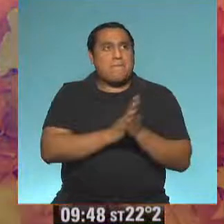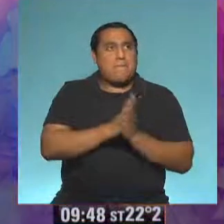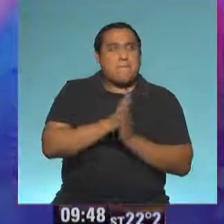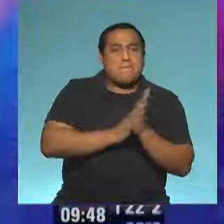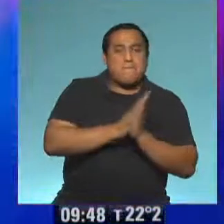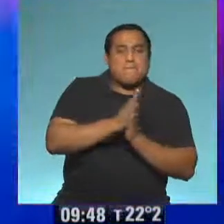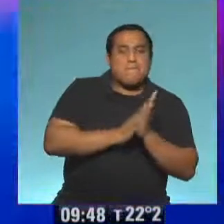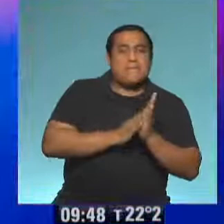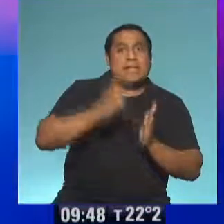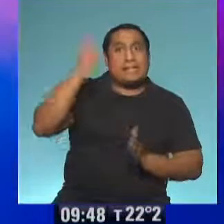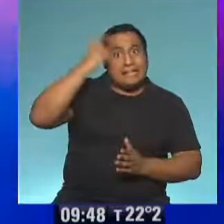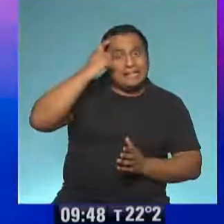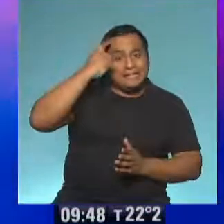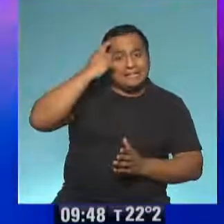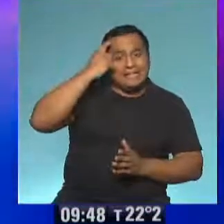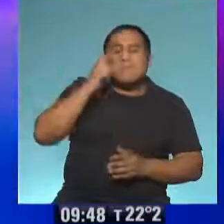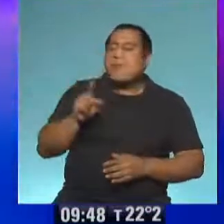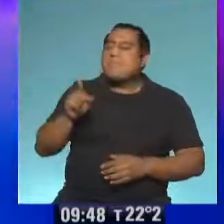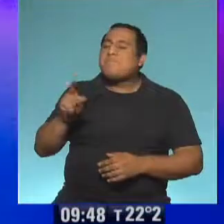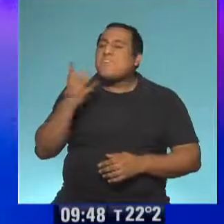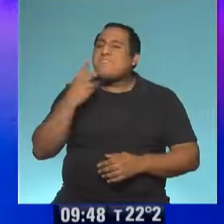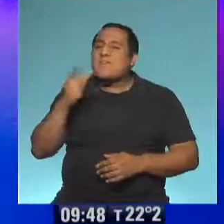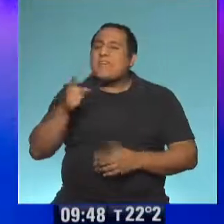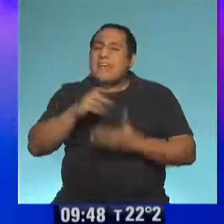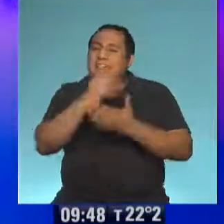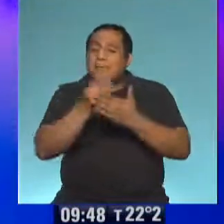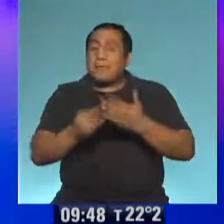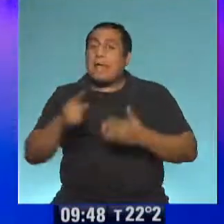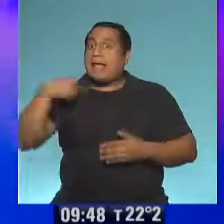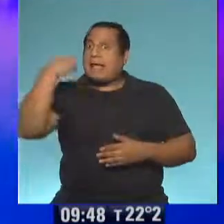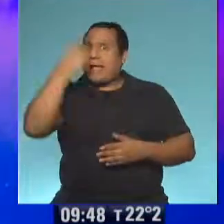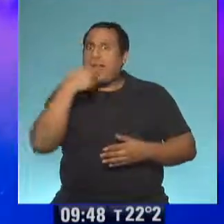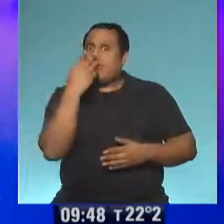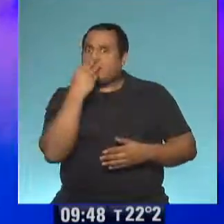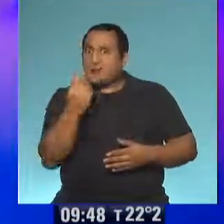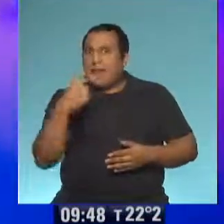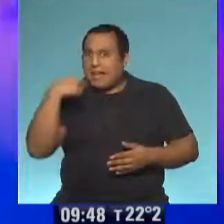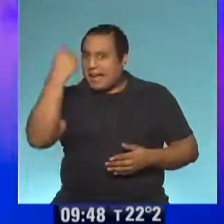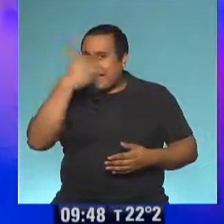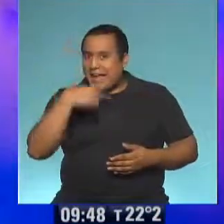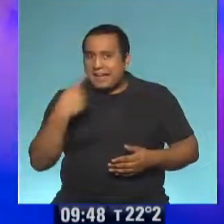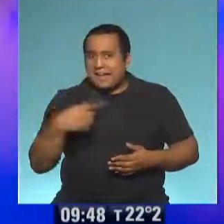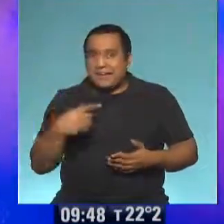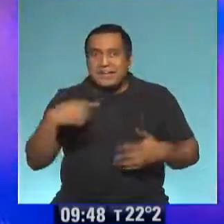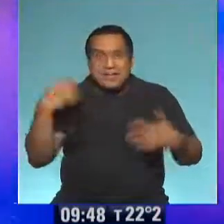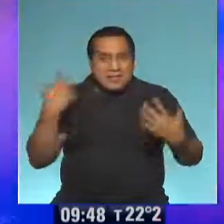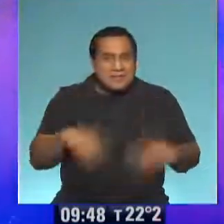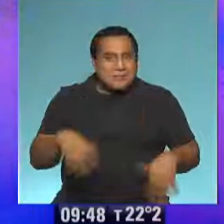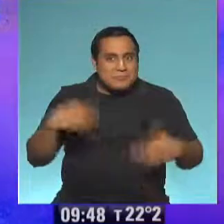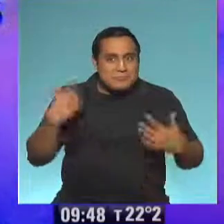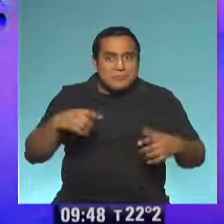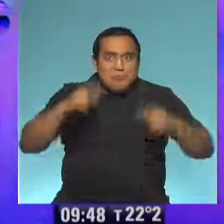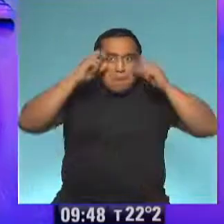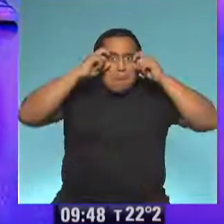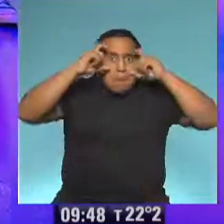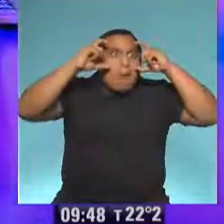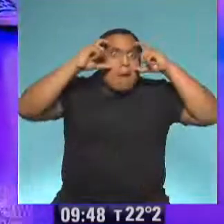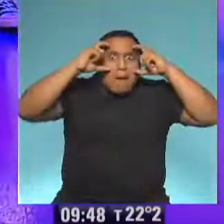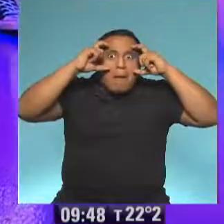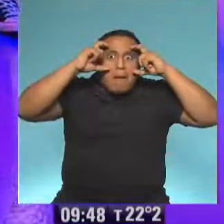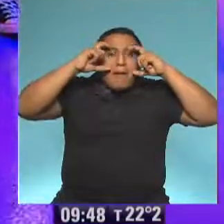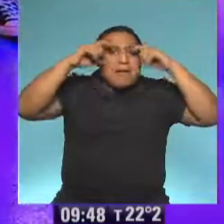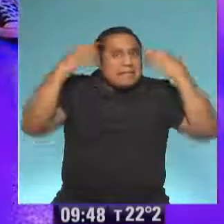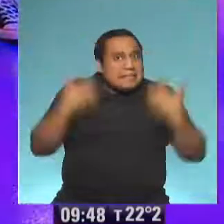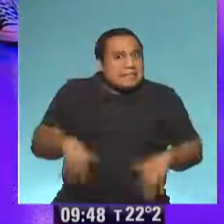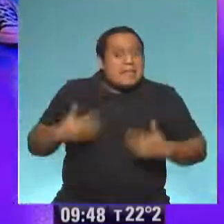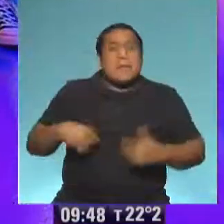los patitos. ¿Y sabés qué me gusta? La ilustración, la carita del zorro. Más lindo que vi los cuentos. Dos ojos al tono como si uno... Es